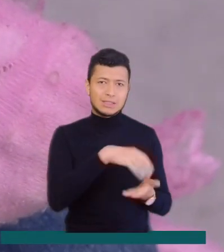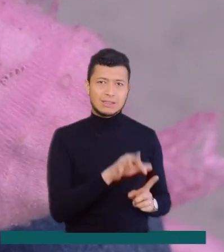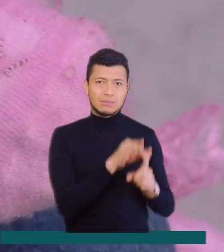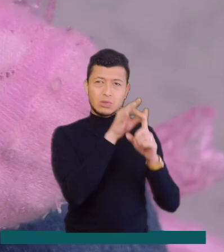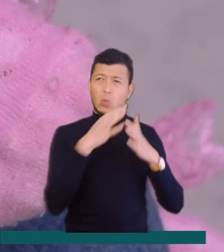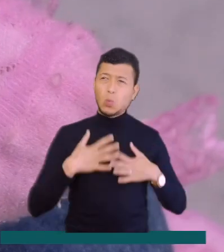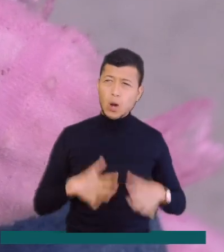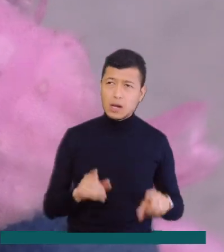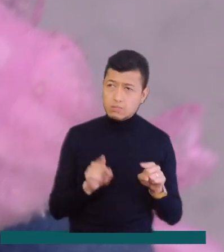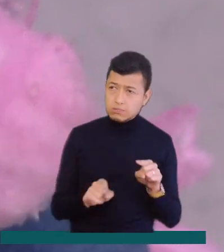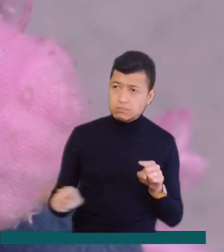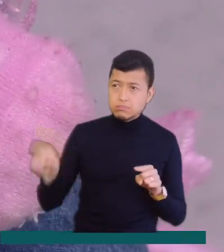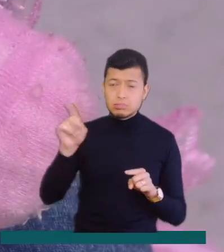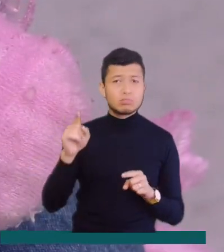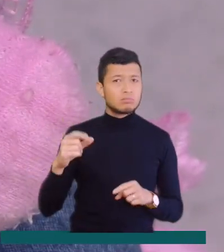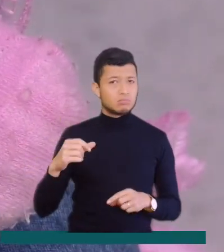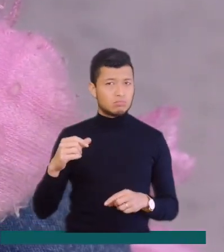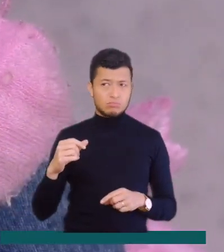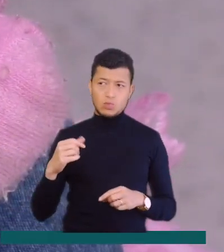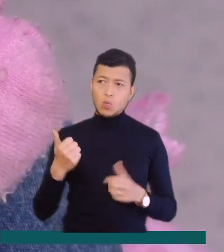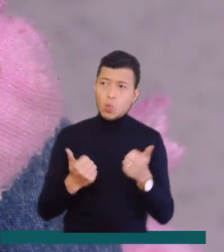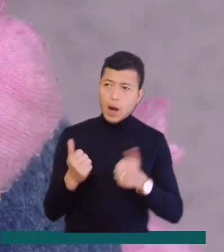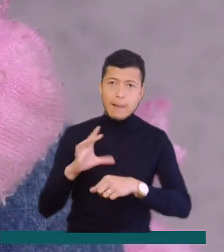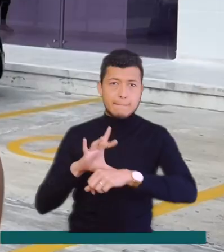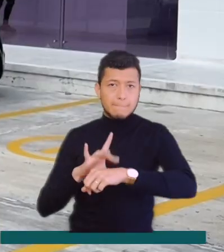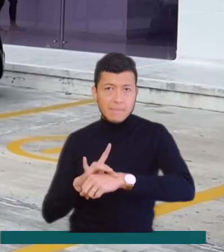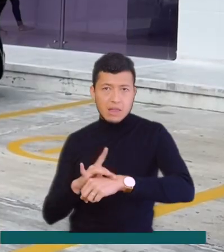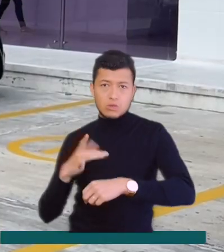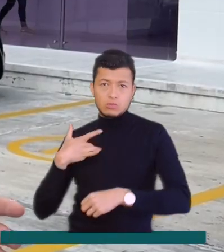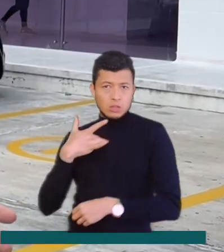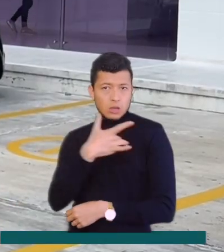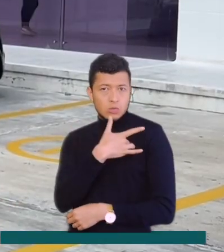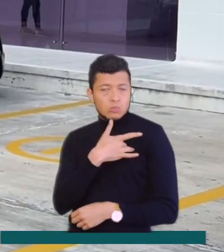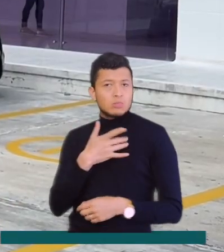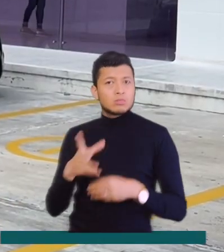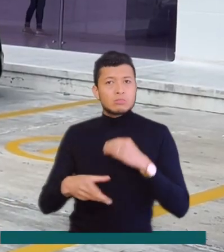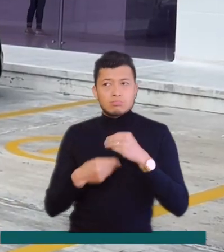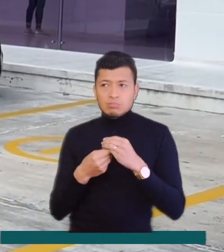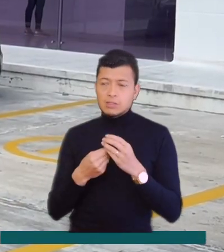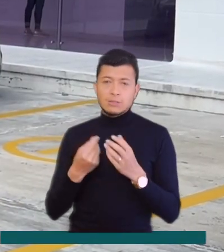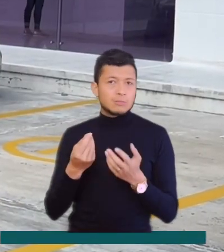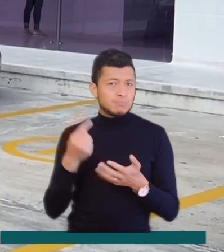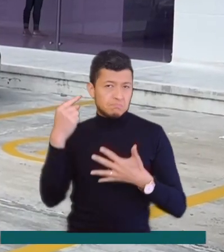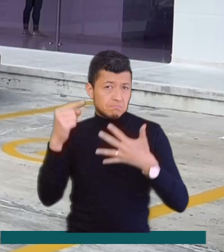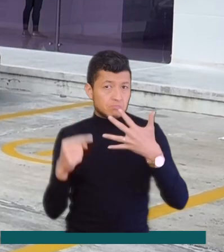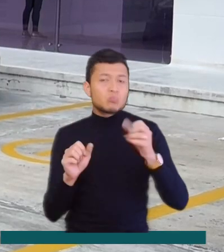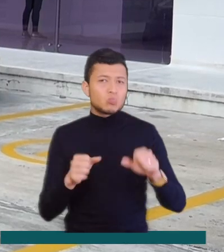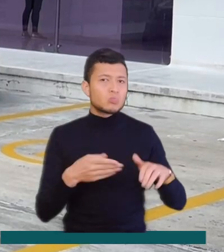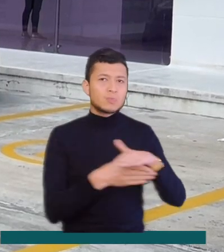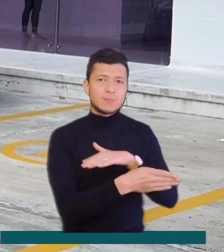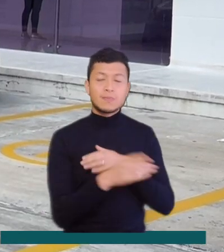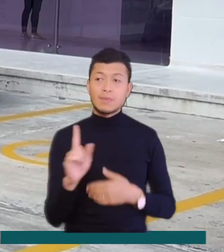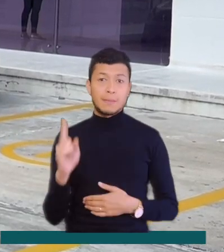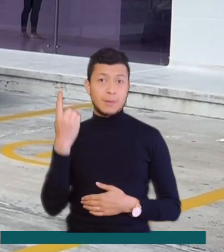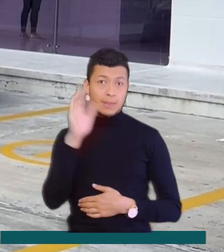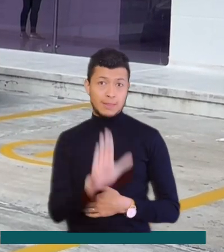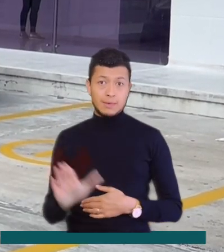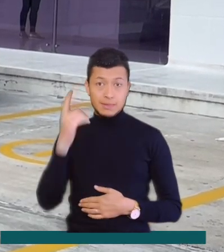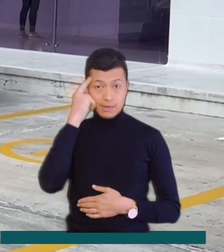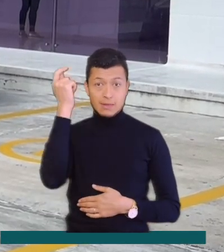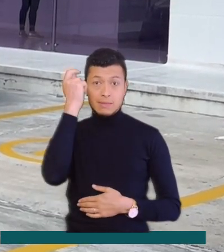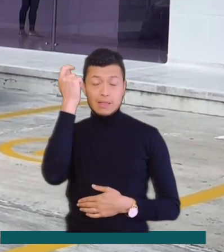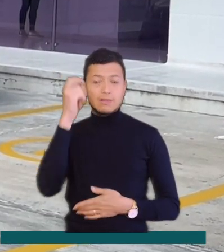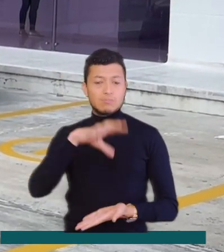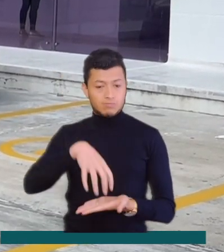importar su procedencia, seguro médico o condición económica. Este modelo de parto humanizado es pionero en la capital del departamento del